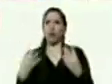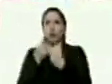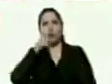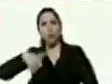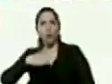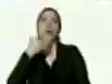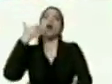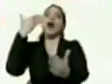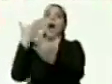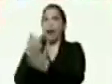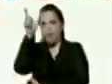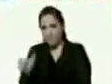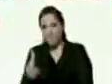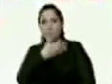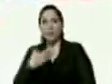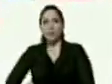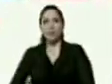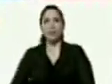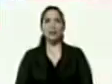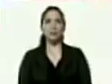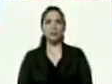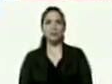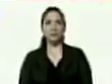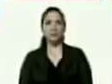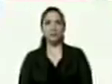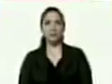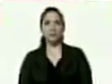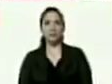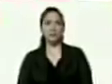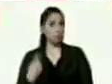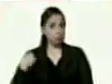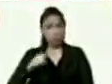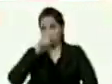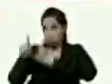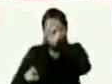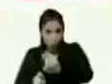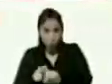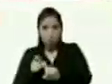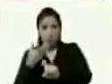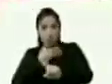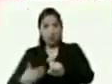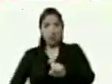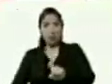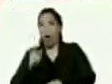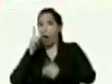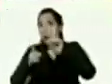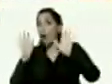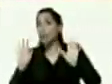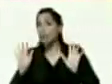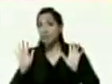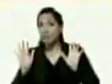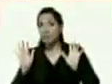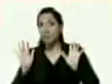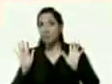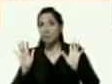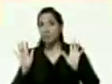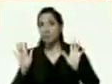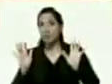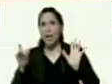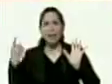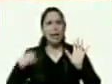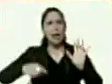gracias presidente tiene alguna pregunta presidente lo que tenemos es